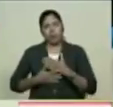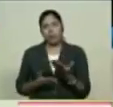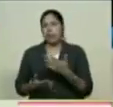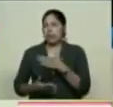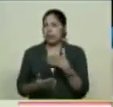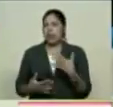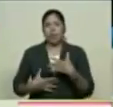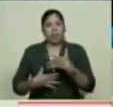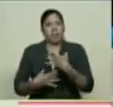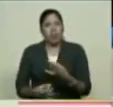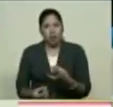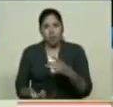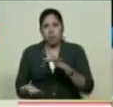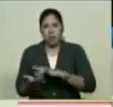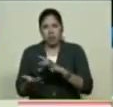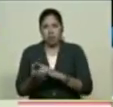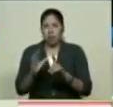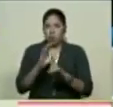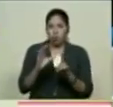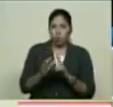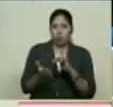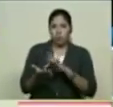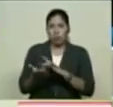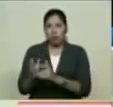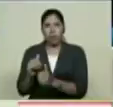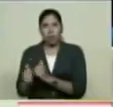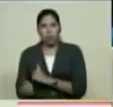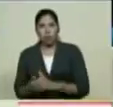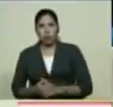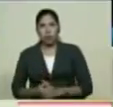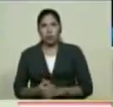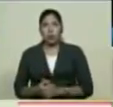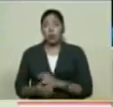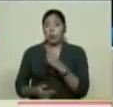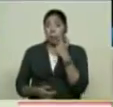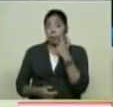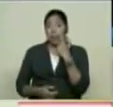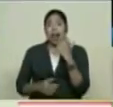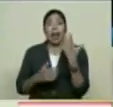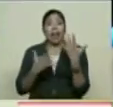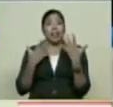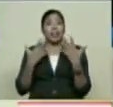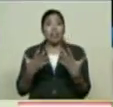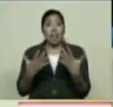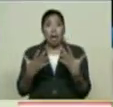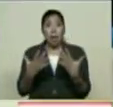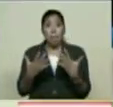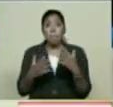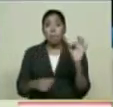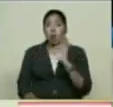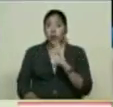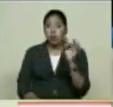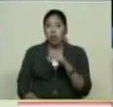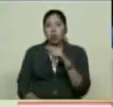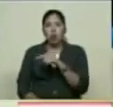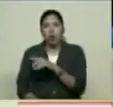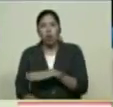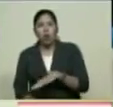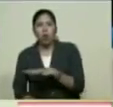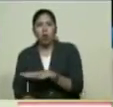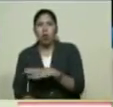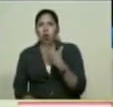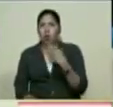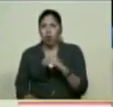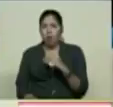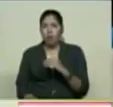Fíjense En el municipio de Andrés Bello El 10% Nuestra población Está en la orquesta Sinfónica Jovenil Infantil Eso El